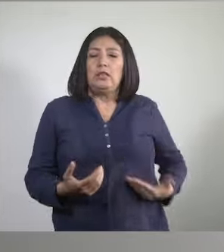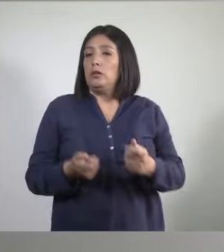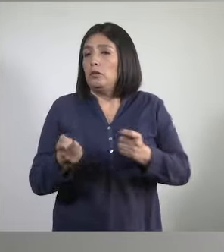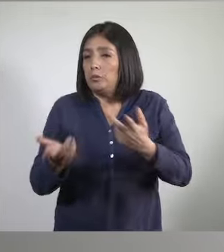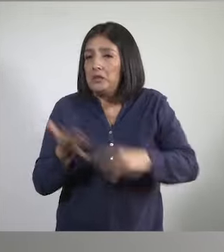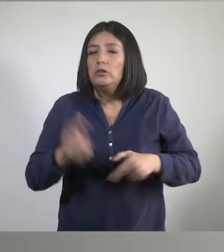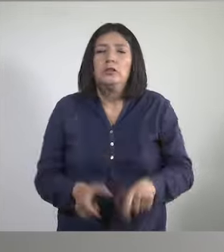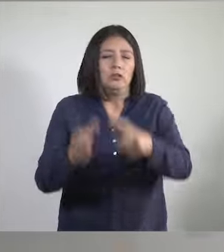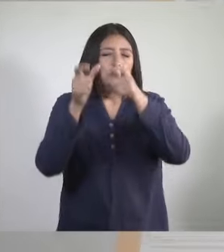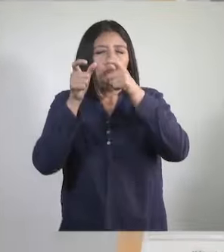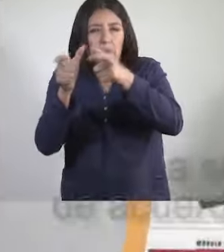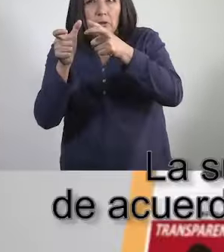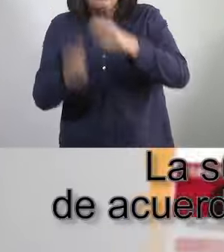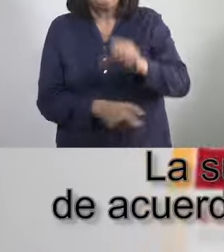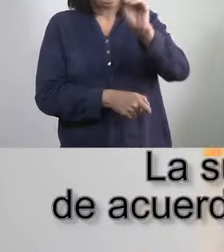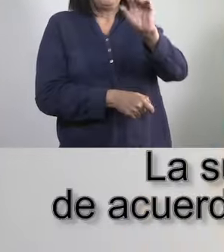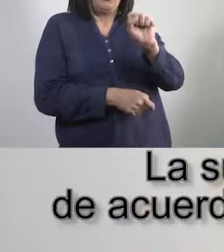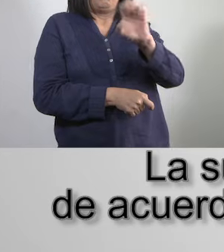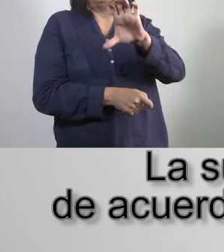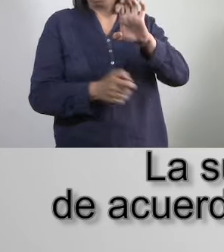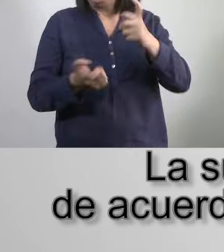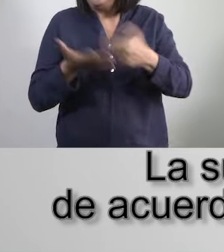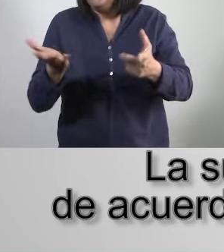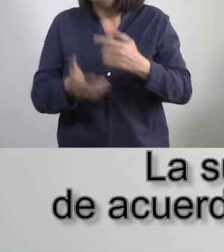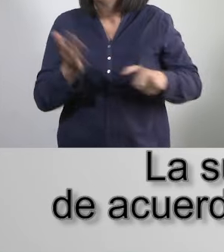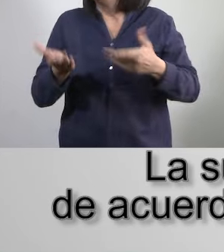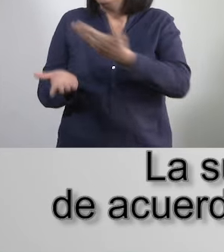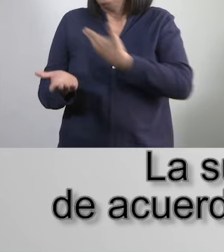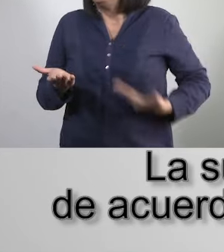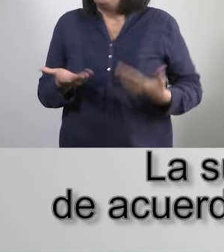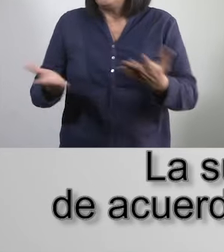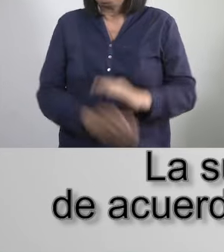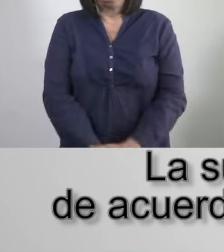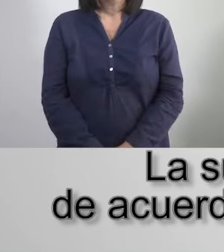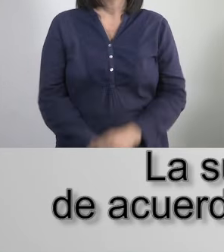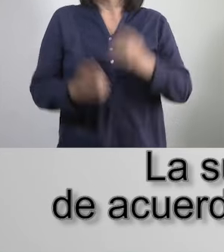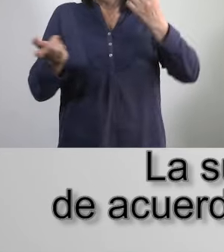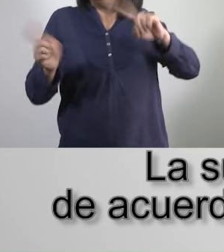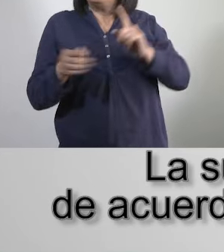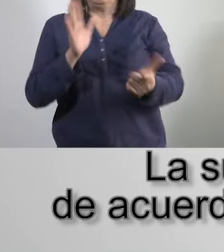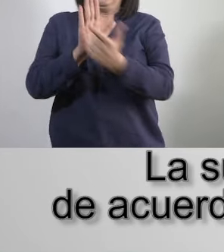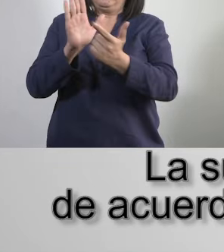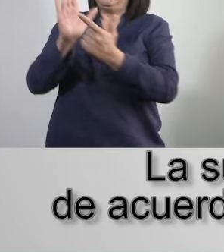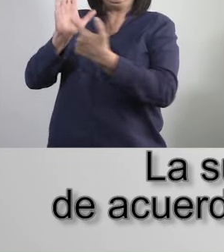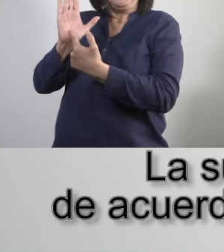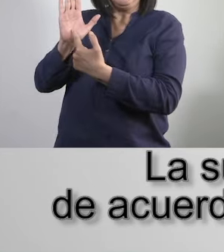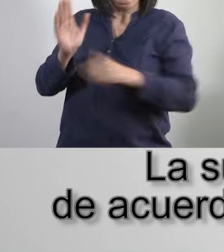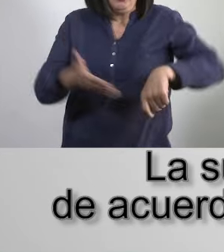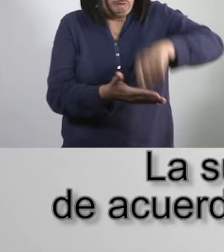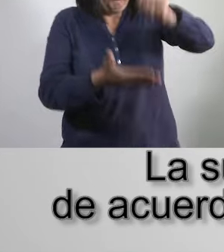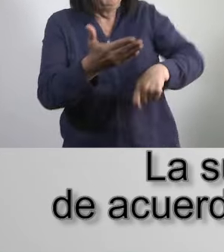Estado y que son supervisados por el organismo supervisor de las contrataciones del Estado, OCE, de acuerdo a la Ley de